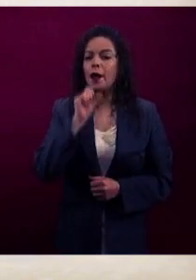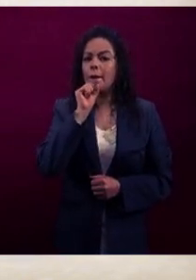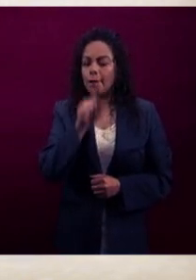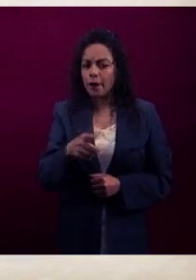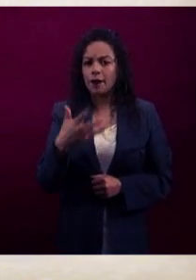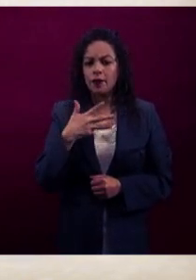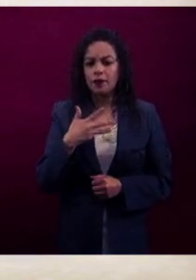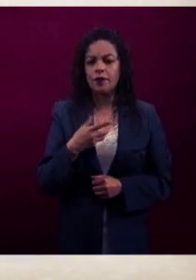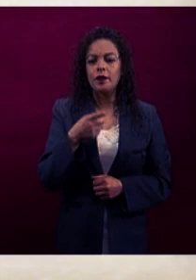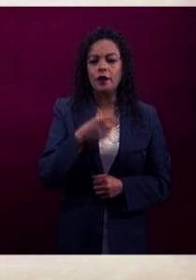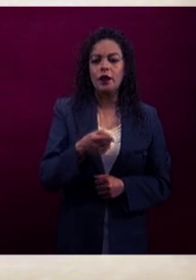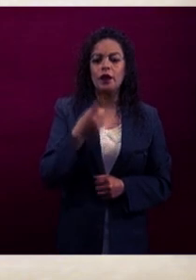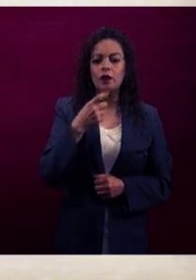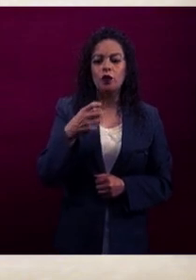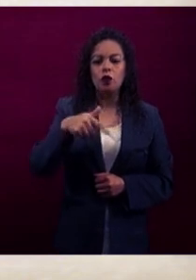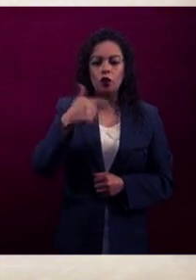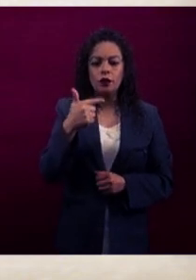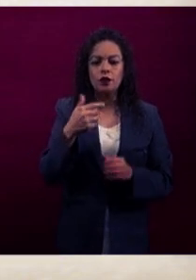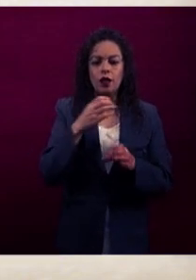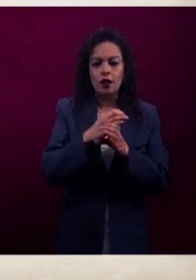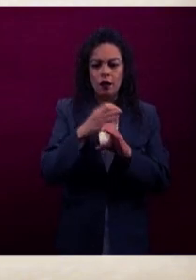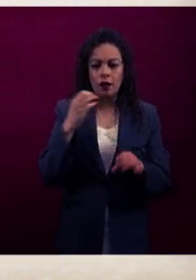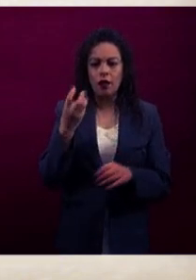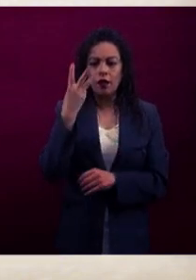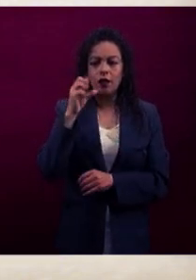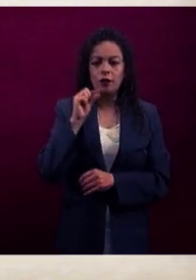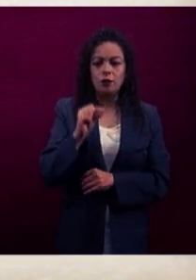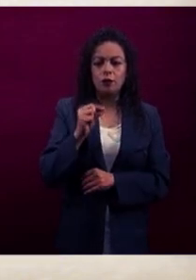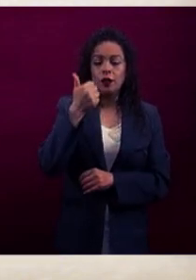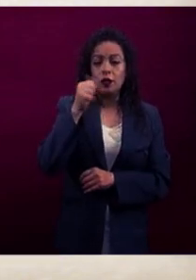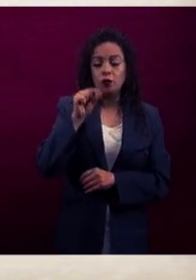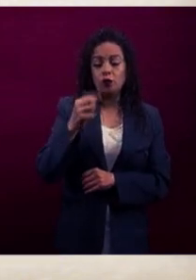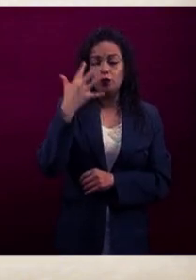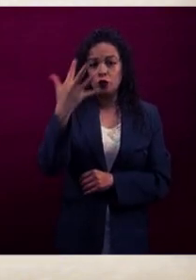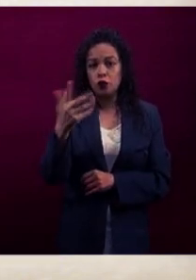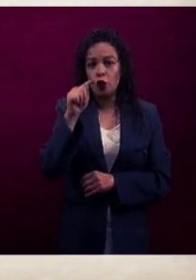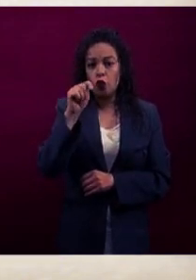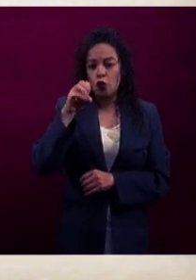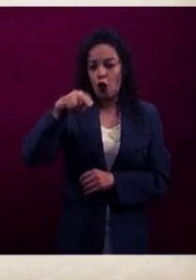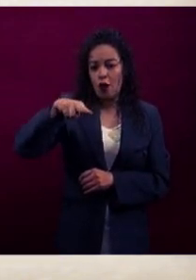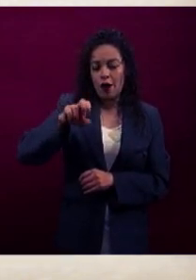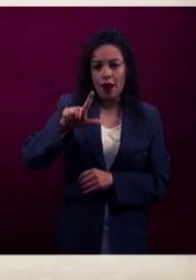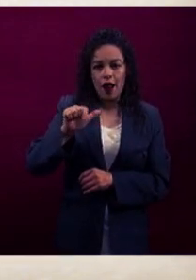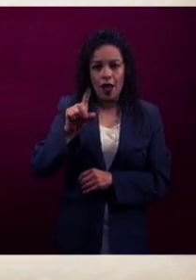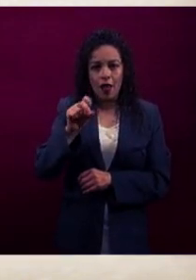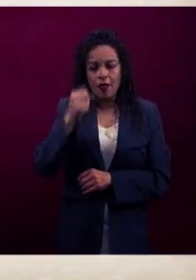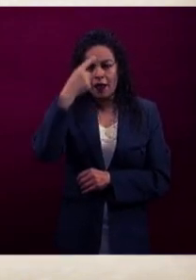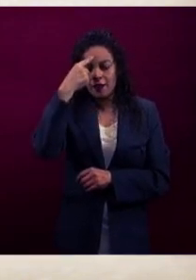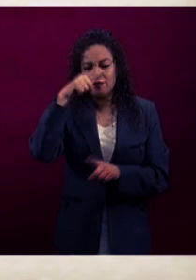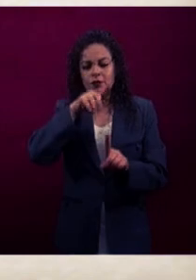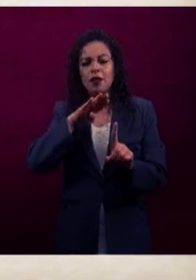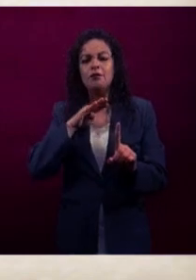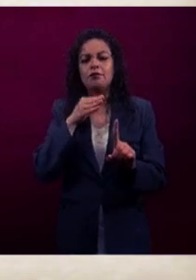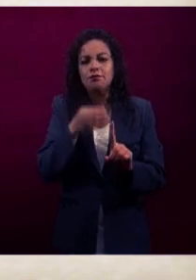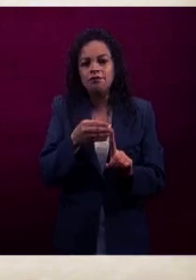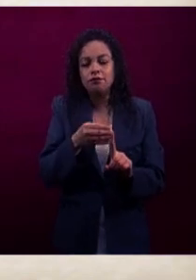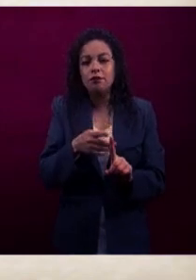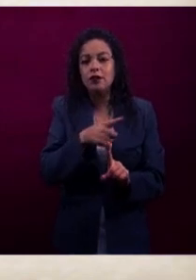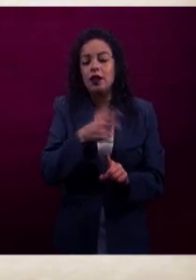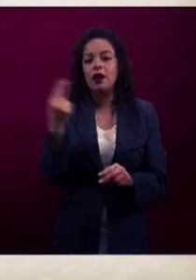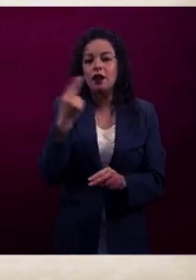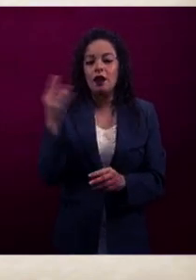de 3.5 toneladas para el transporte principalmente de carga,